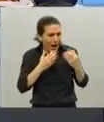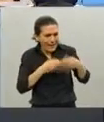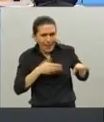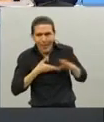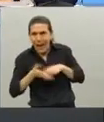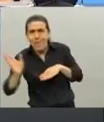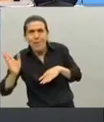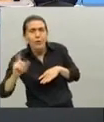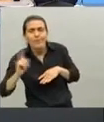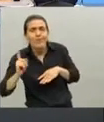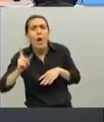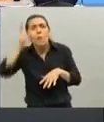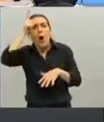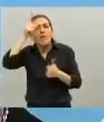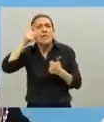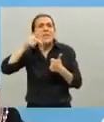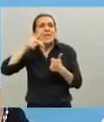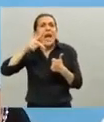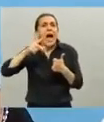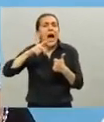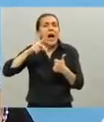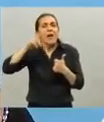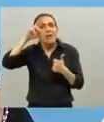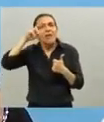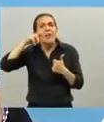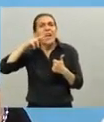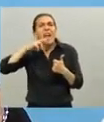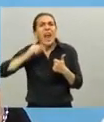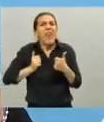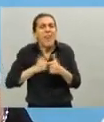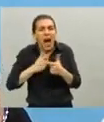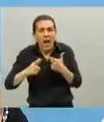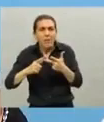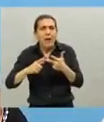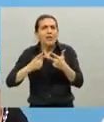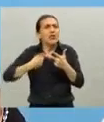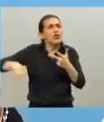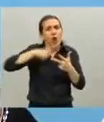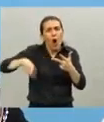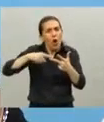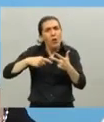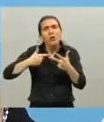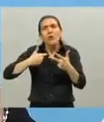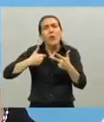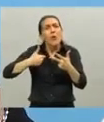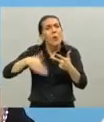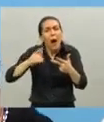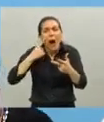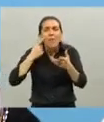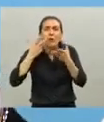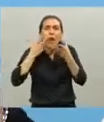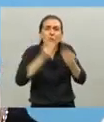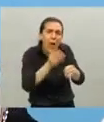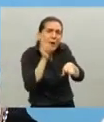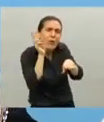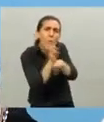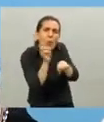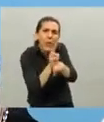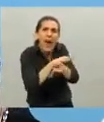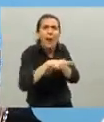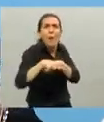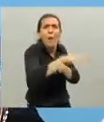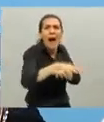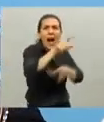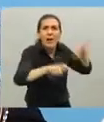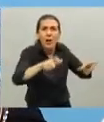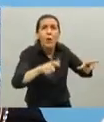Ciudad y la Policía Federal y la Gendarmería, vamos a ocuparnos de que custodiar mucho esos barrios para que los que tengan que dejar